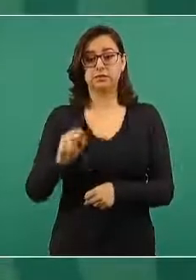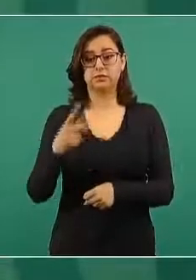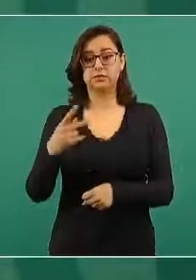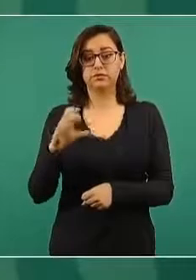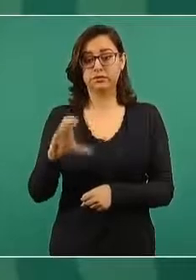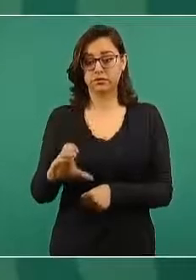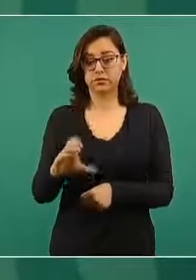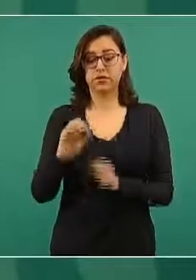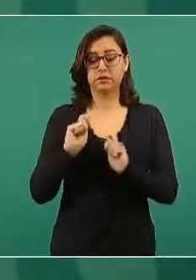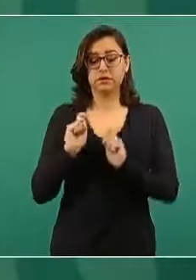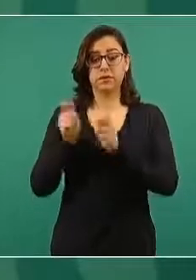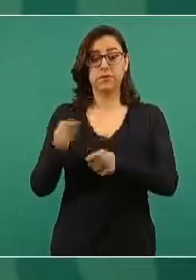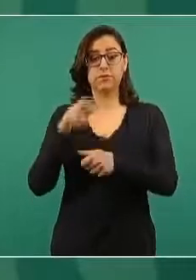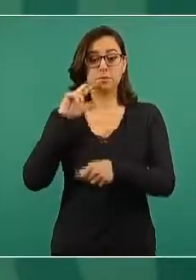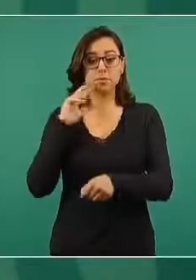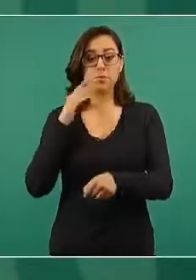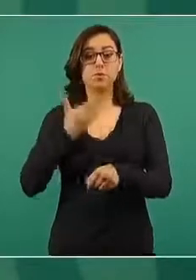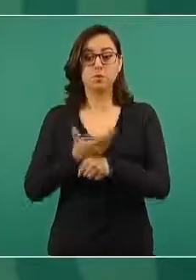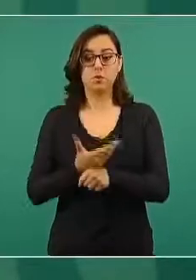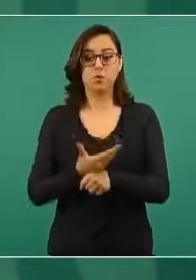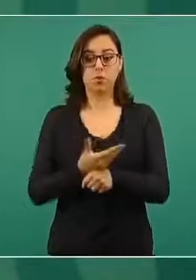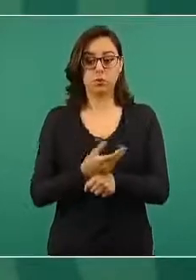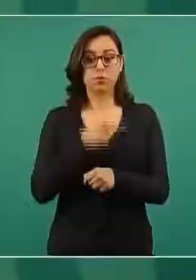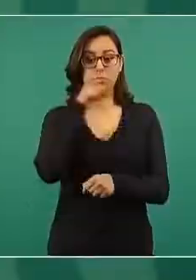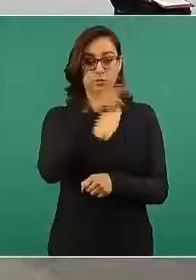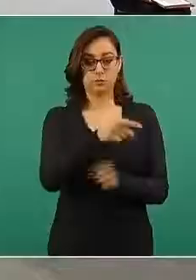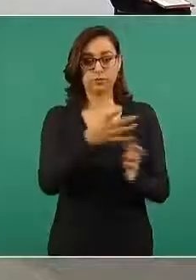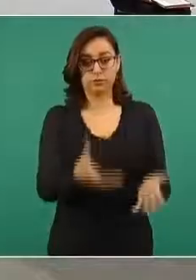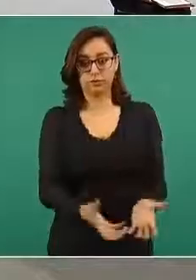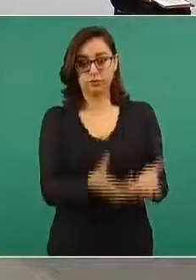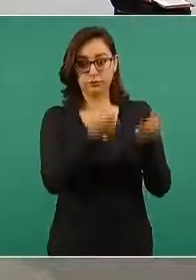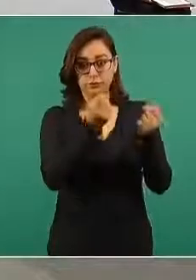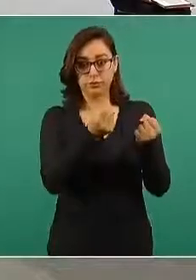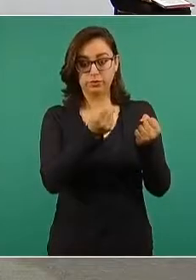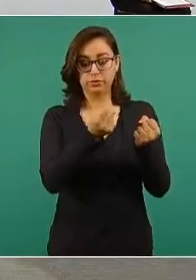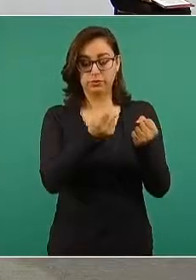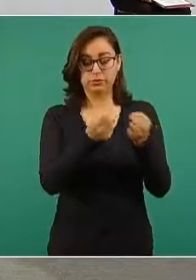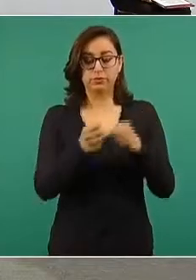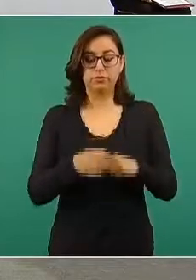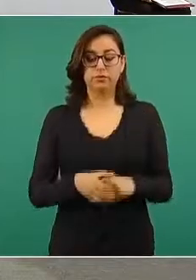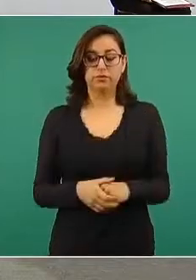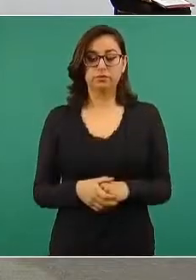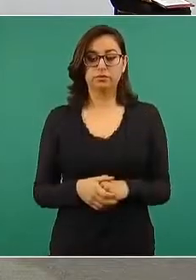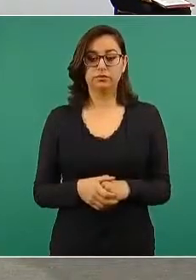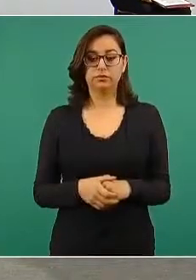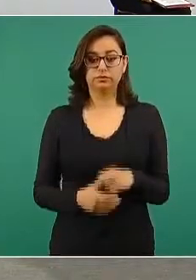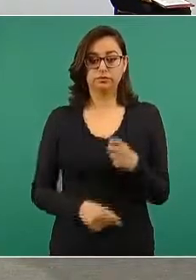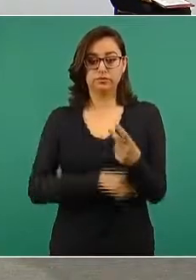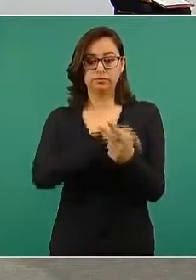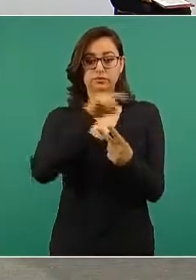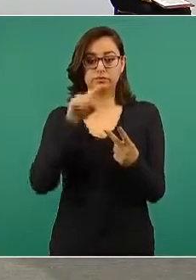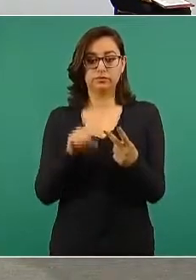estuvo a cargo de esta acción, el